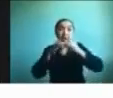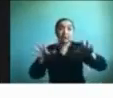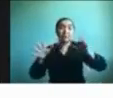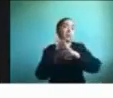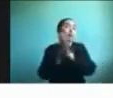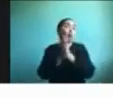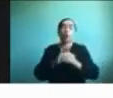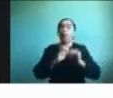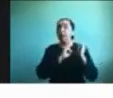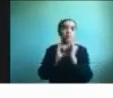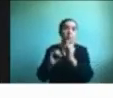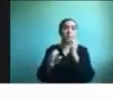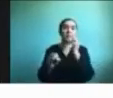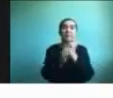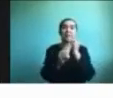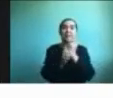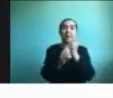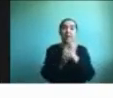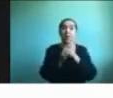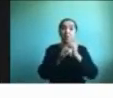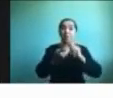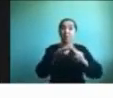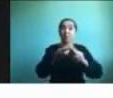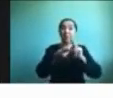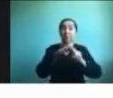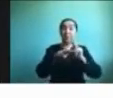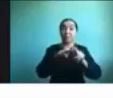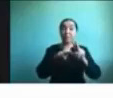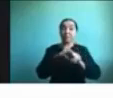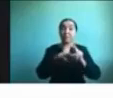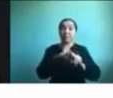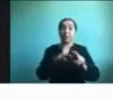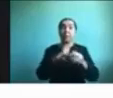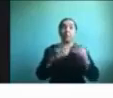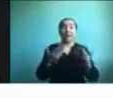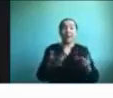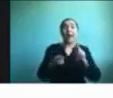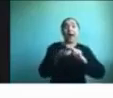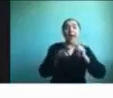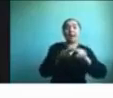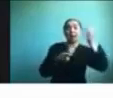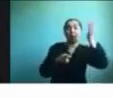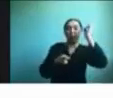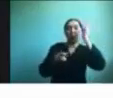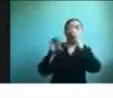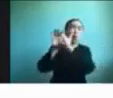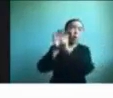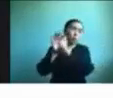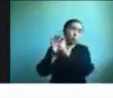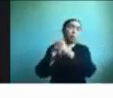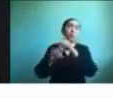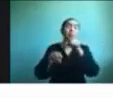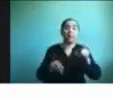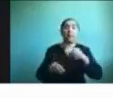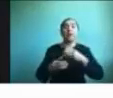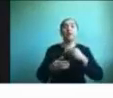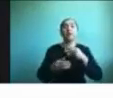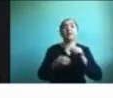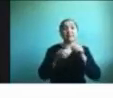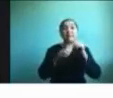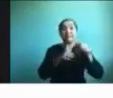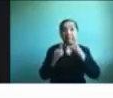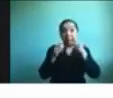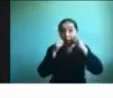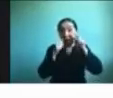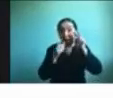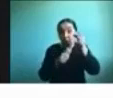los trabajos que estamos haciendo para poder hacer estos webinars y colaboraciones así que síganos en las redes y ahora